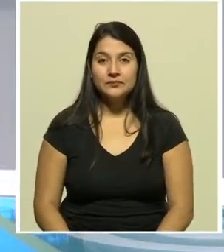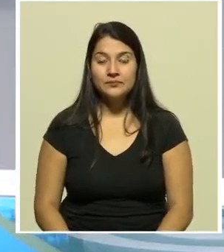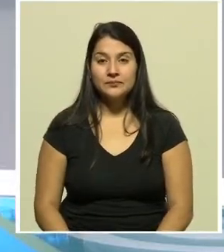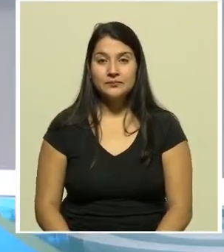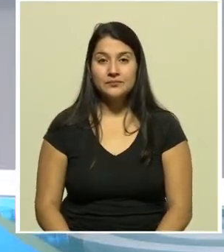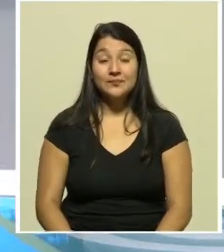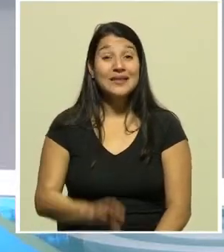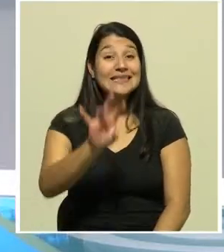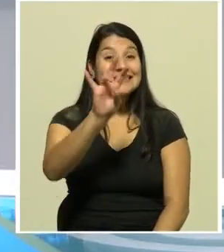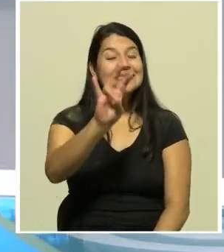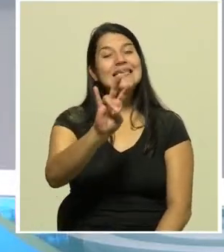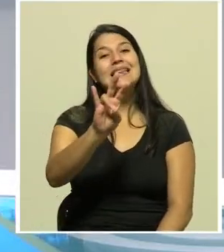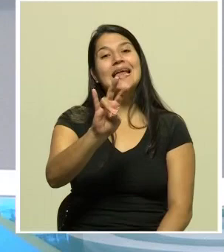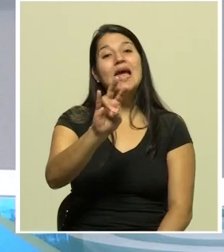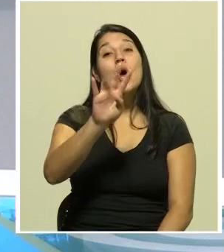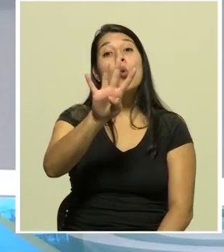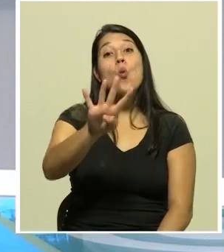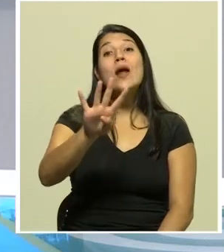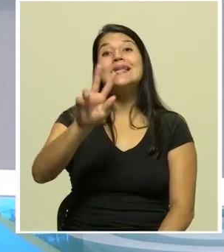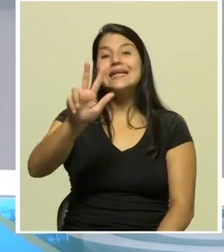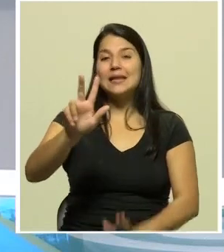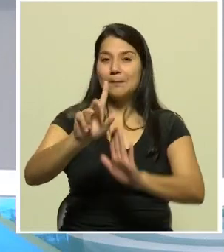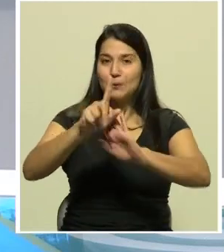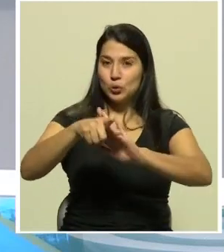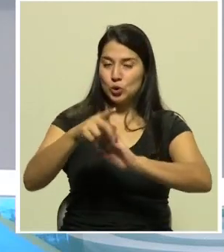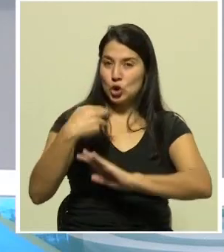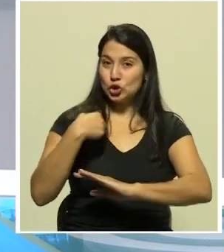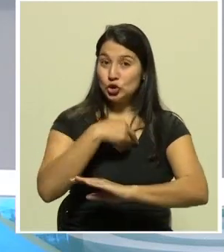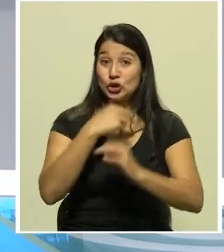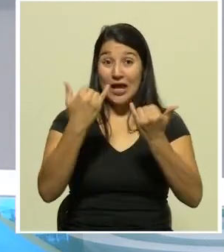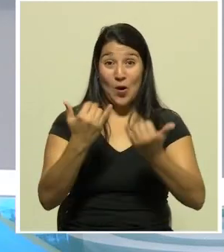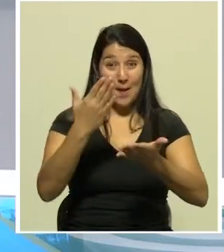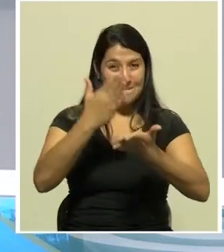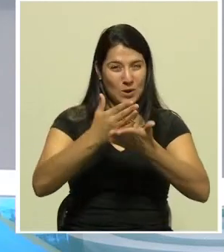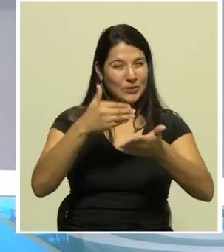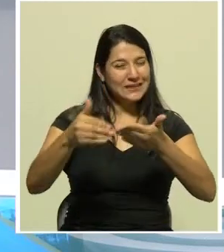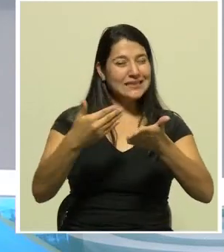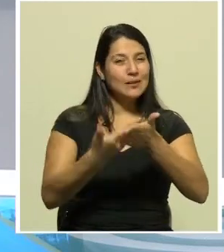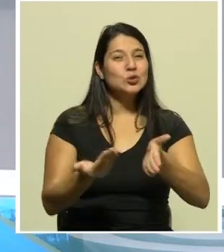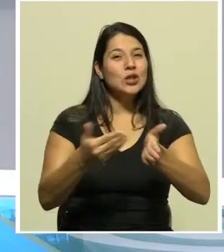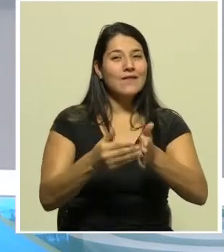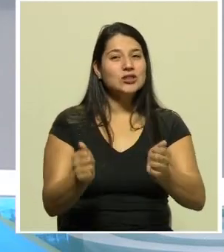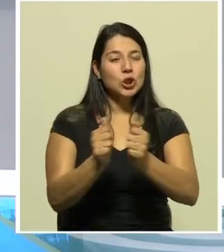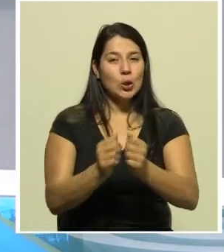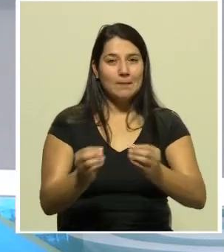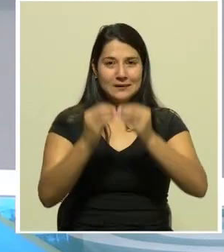a las 7 de la noche con 43 minutos nos vamos a una pausa ya venimos con más